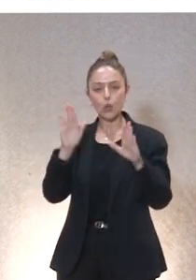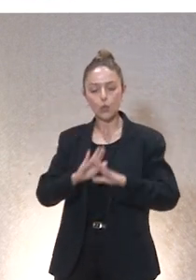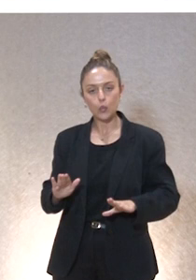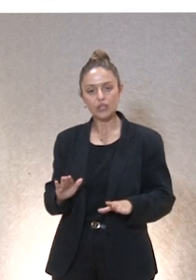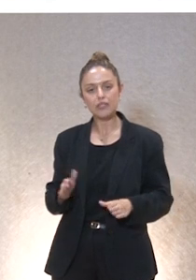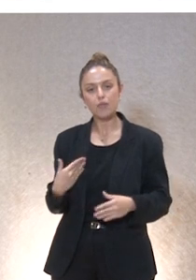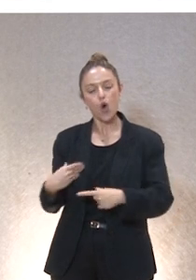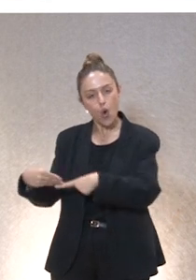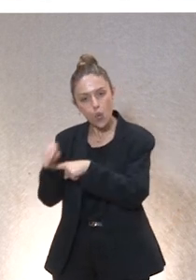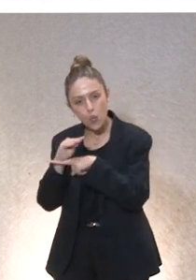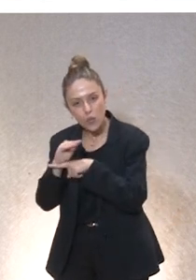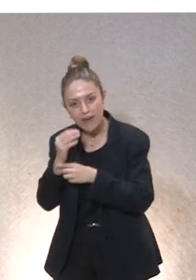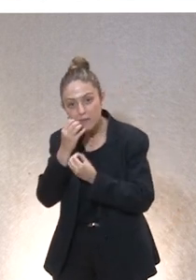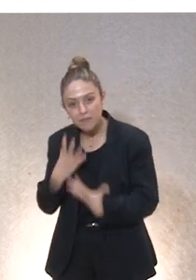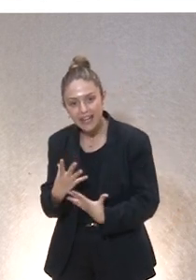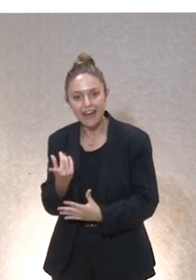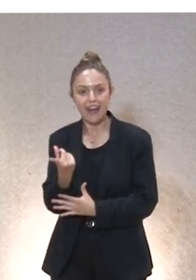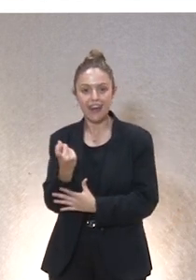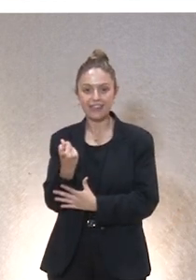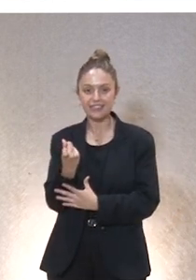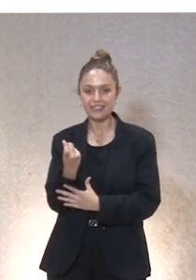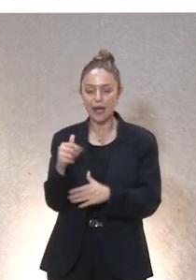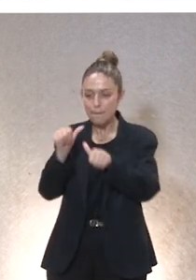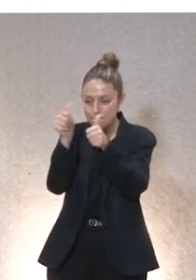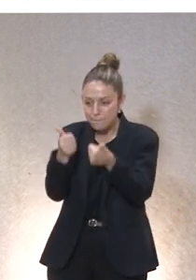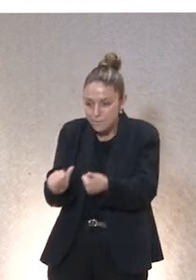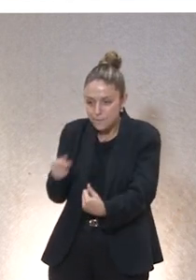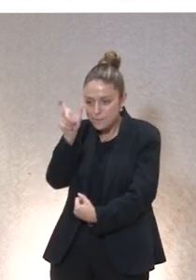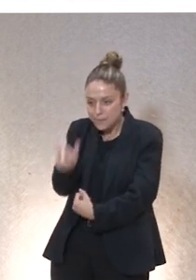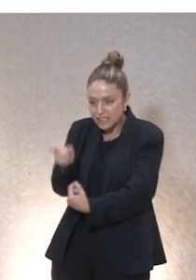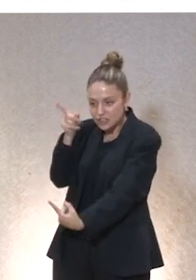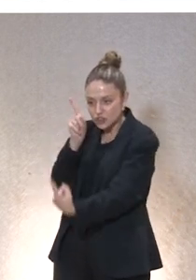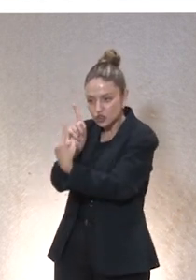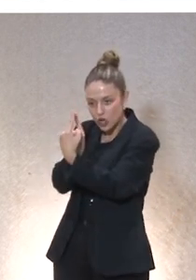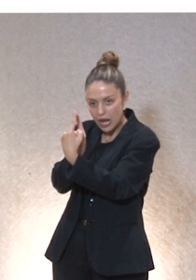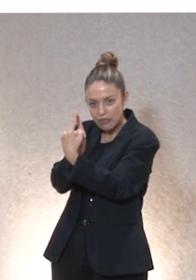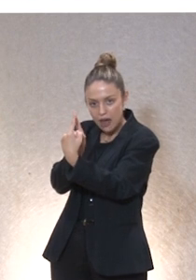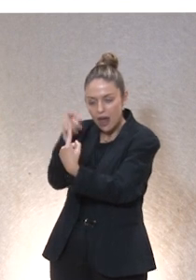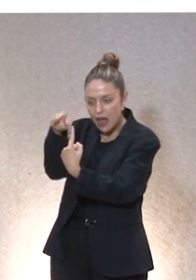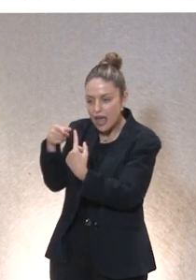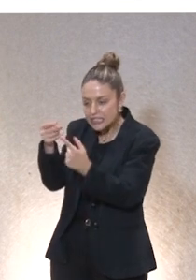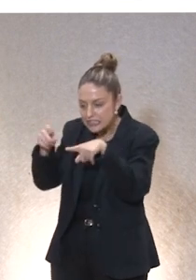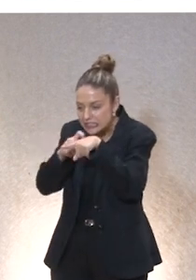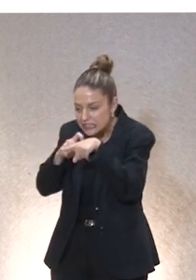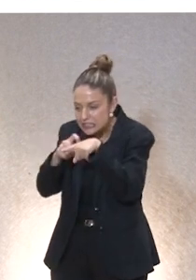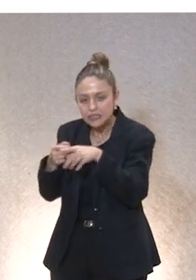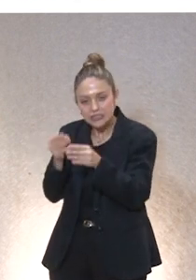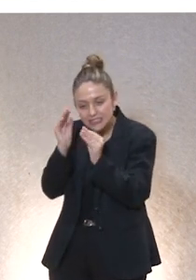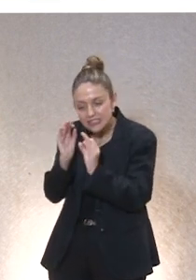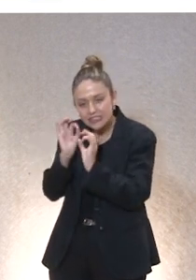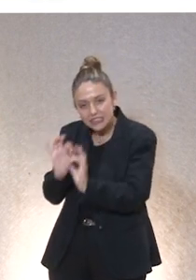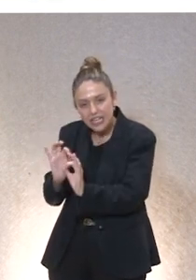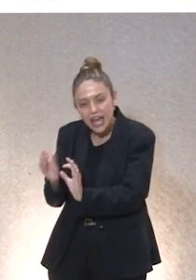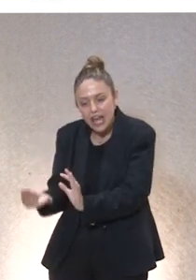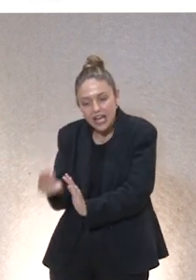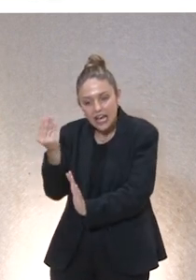cuidar bien requiere personalizar hacer que el otro sea el mismo hacer que el otro crezca hacer que el otro tenga